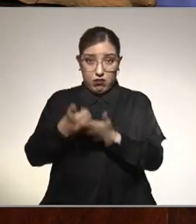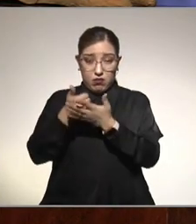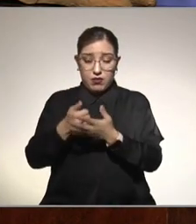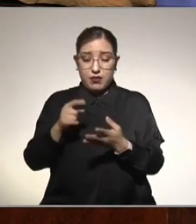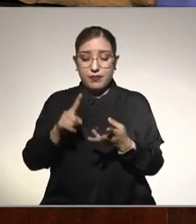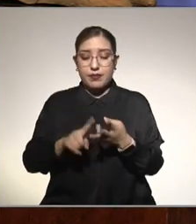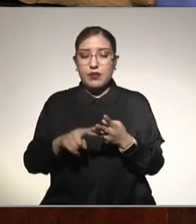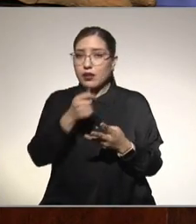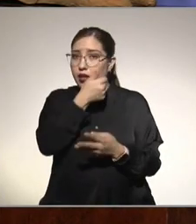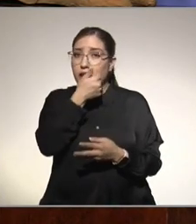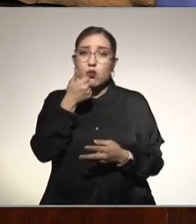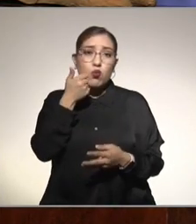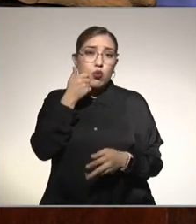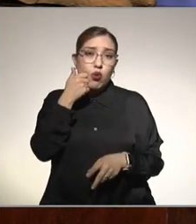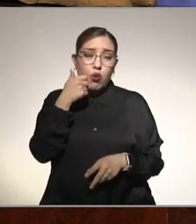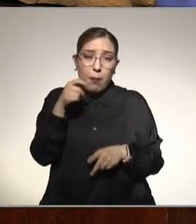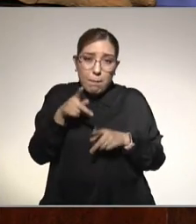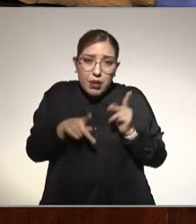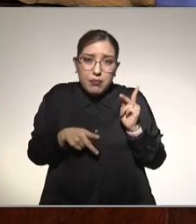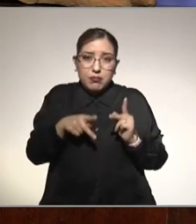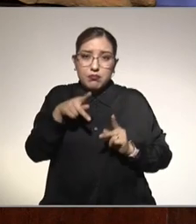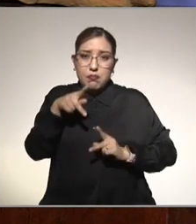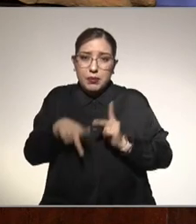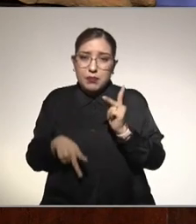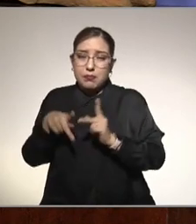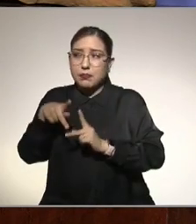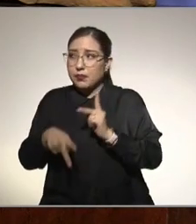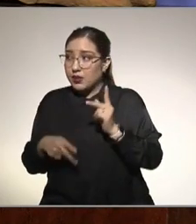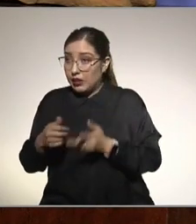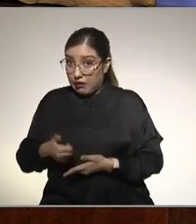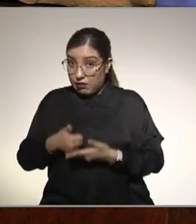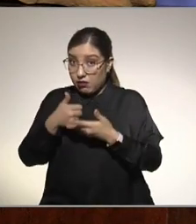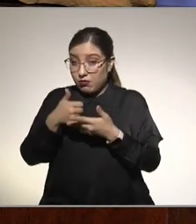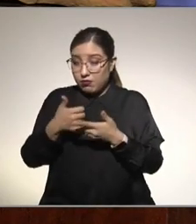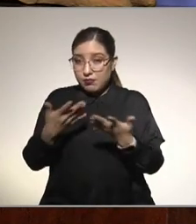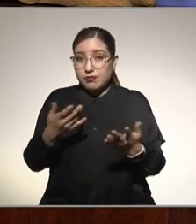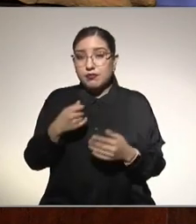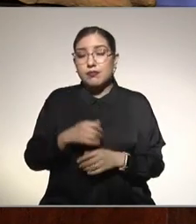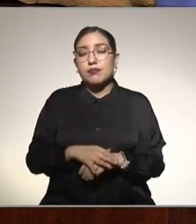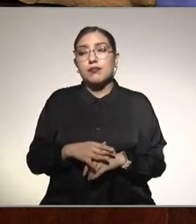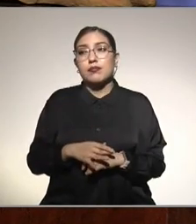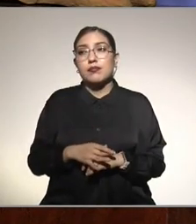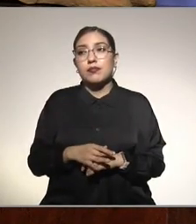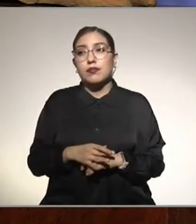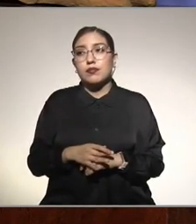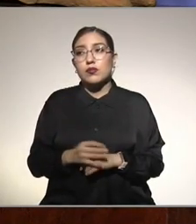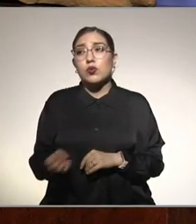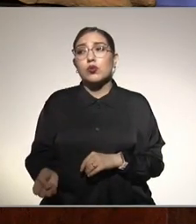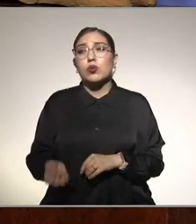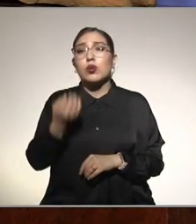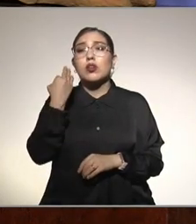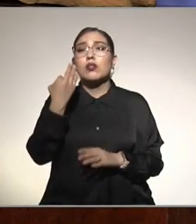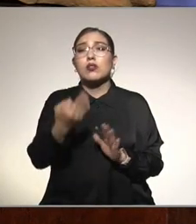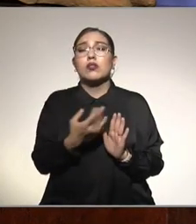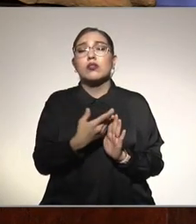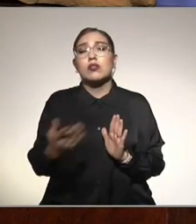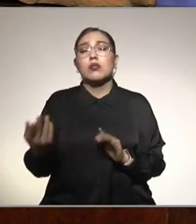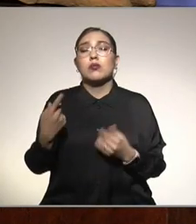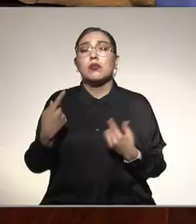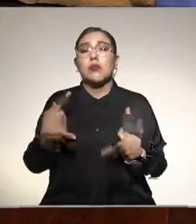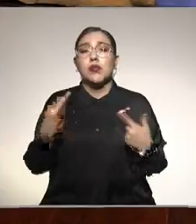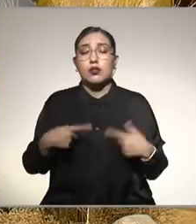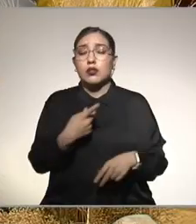les ayuda la pentoxifilina es parte del tratamiento cuánto tiempo deben de tomar los pacientes